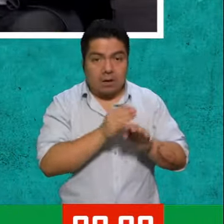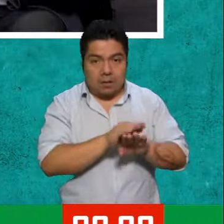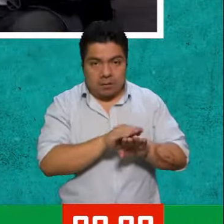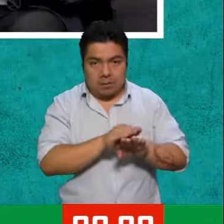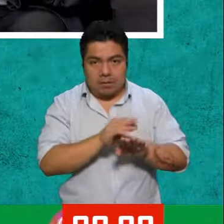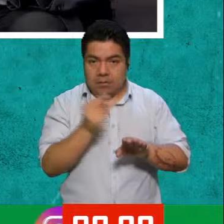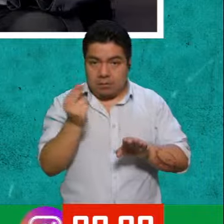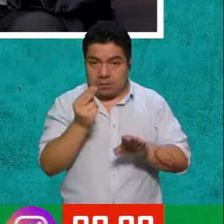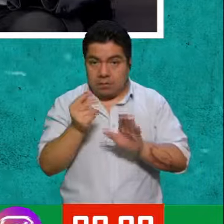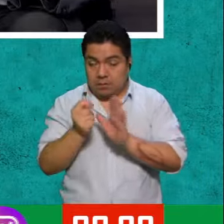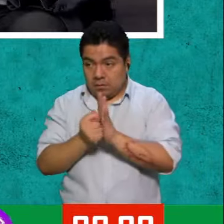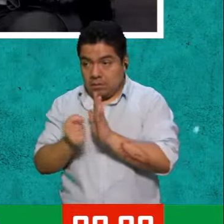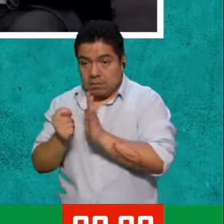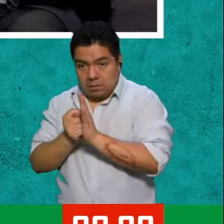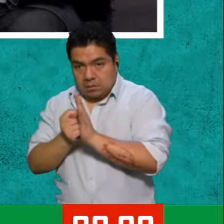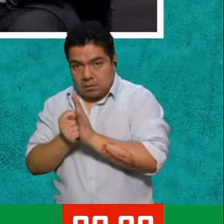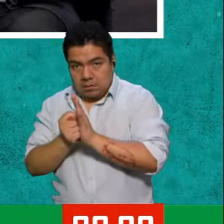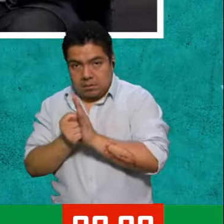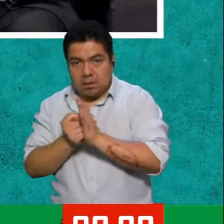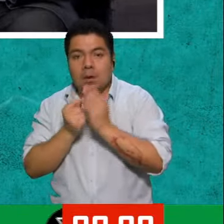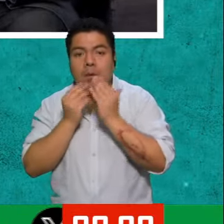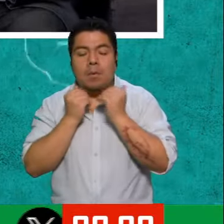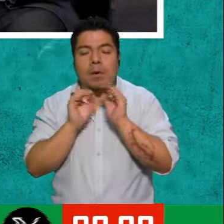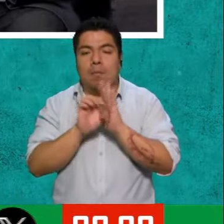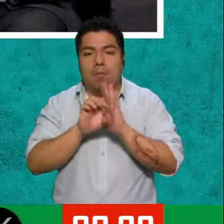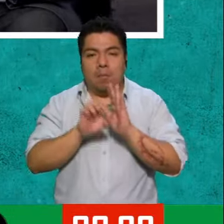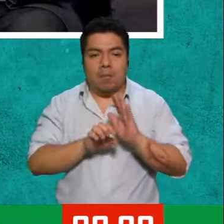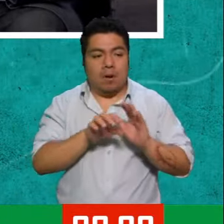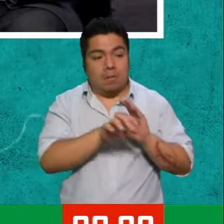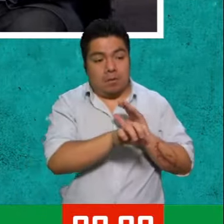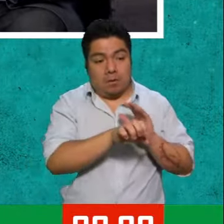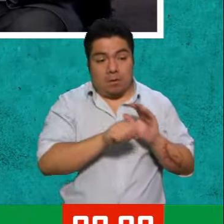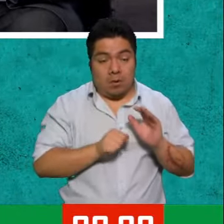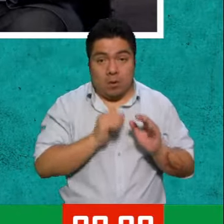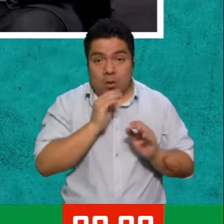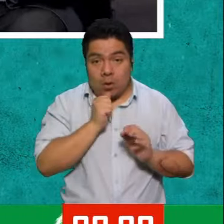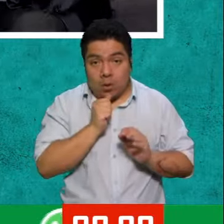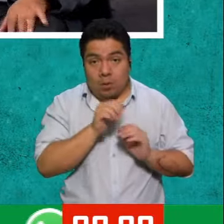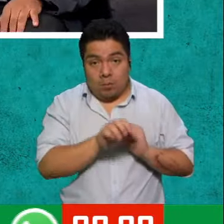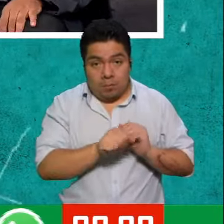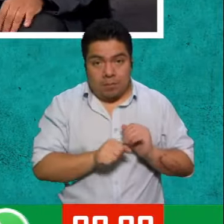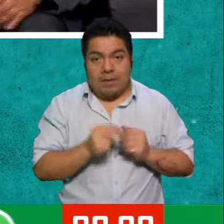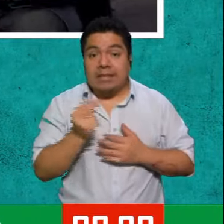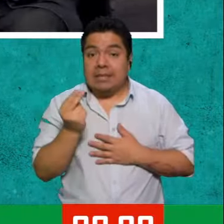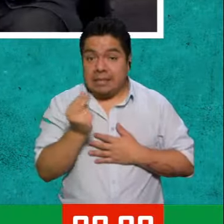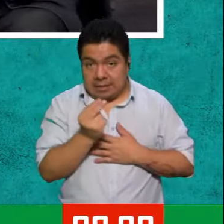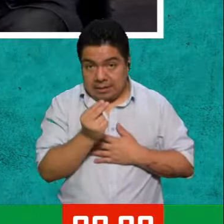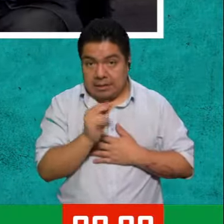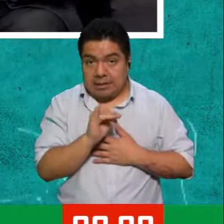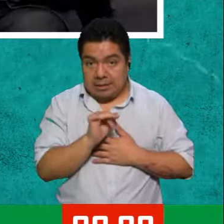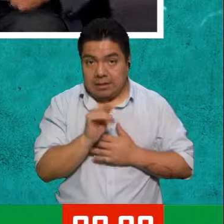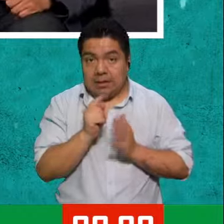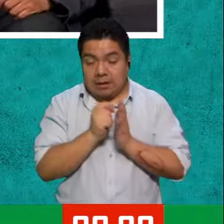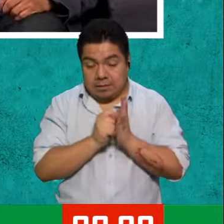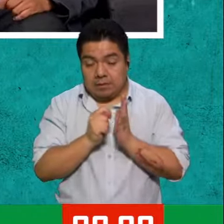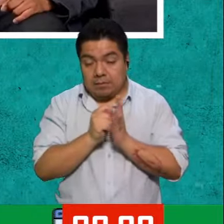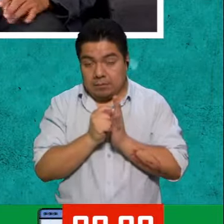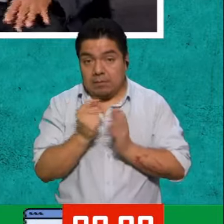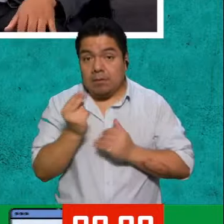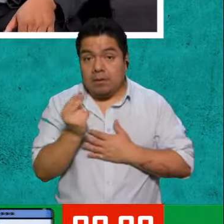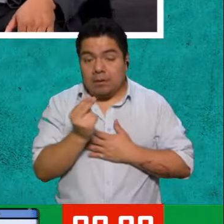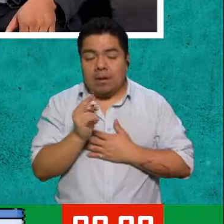¿hace falta el testamento? Si no tienen forma de retirarlo, sí. Sí, sí. Ahora, una pregunta.